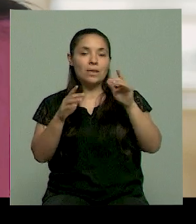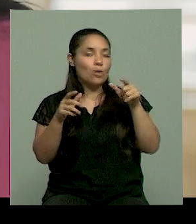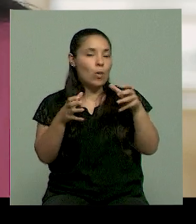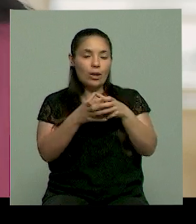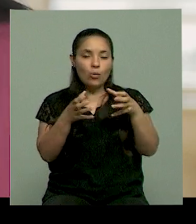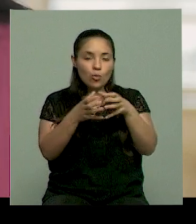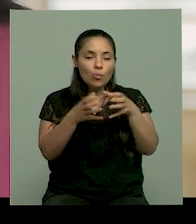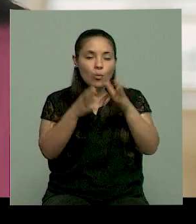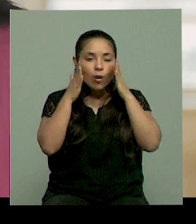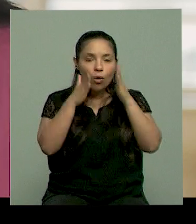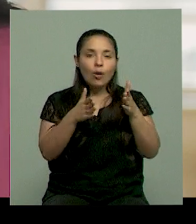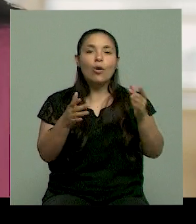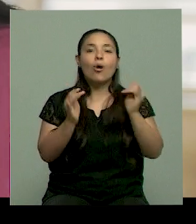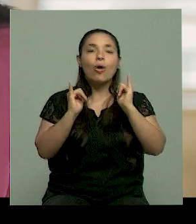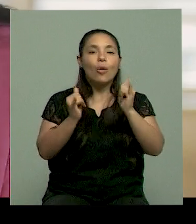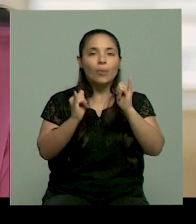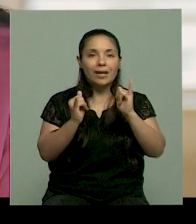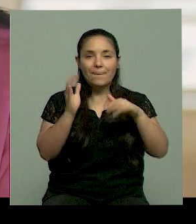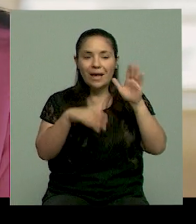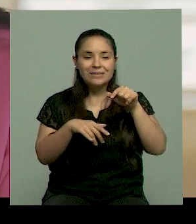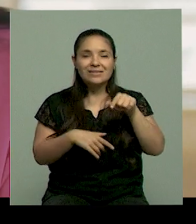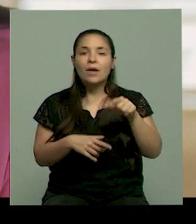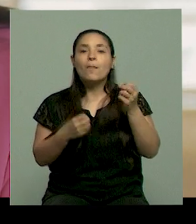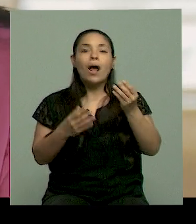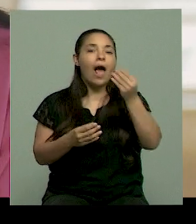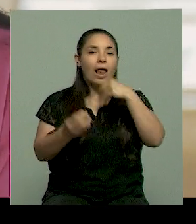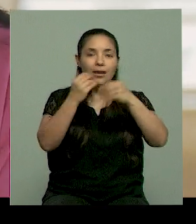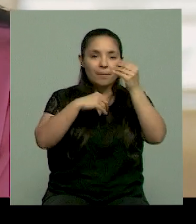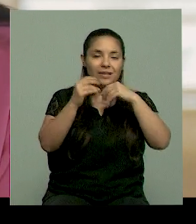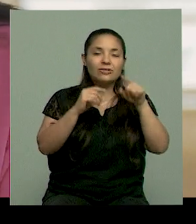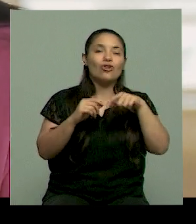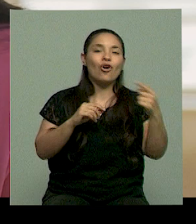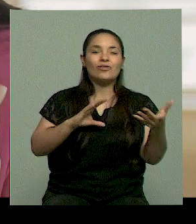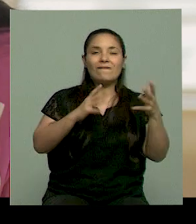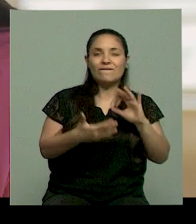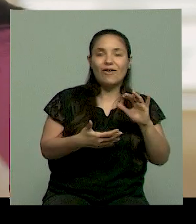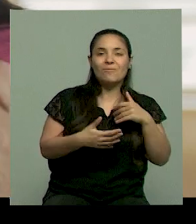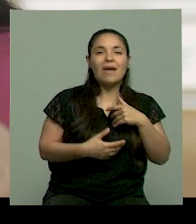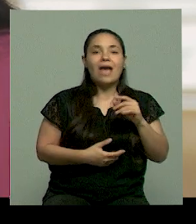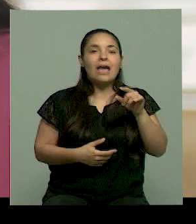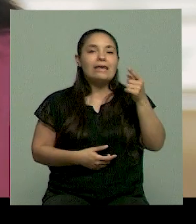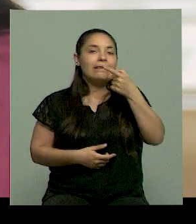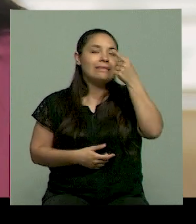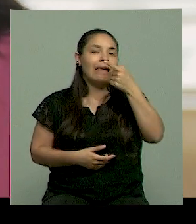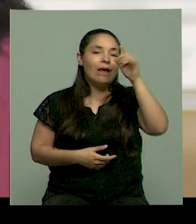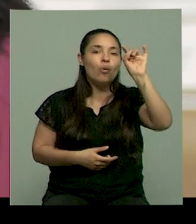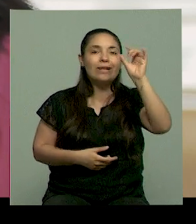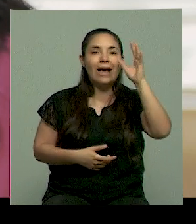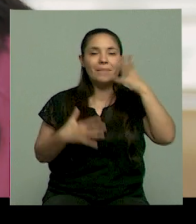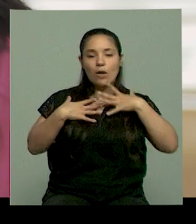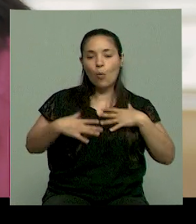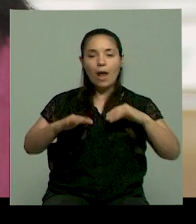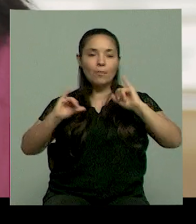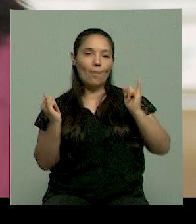especialmente de adolescentes y de jóvenes que están usando la alimentación para otra cosa, que tiene que ver con imagen o con estética y no con salud,